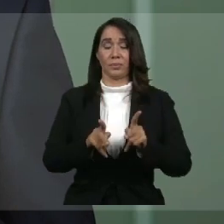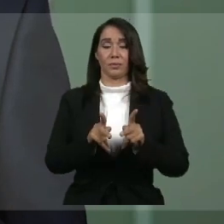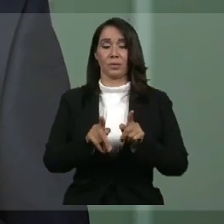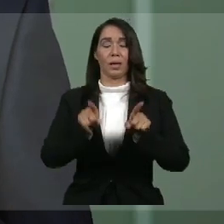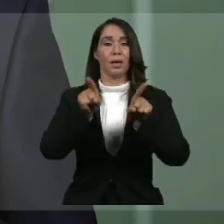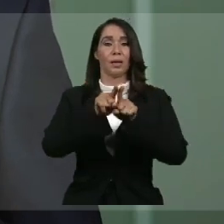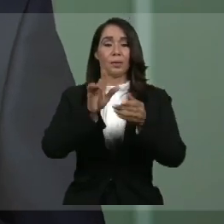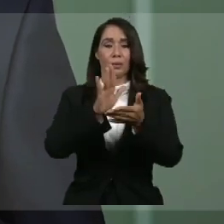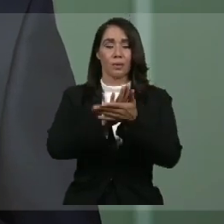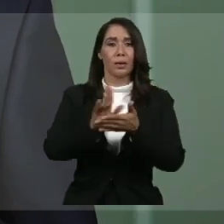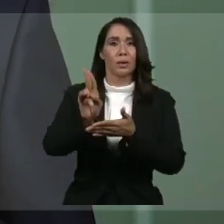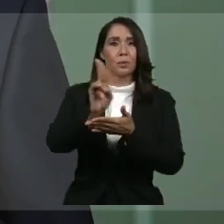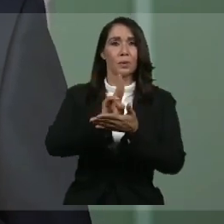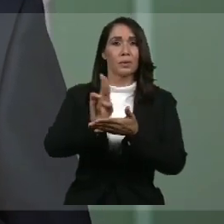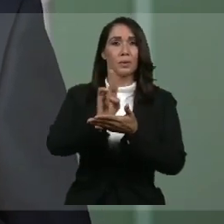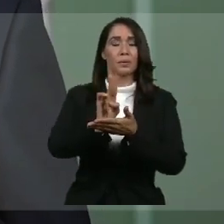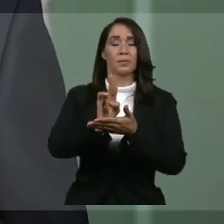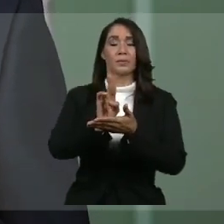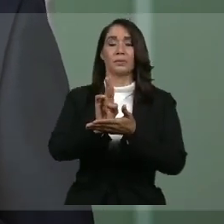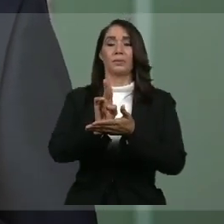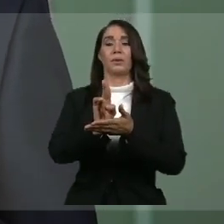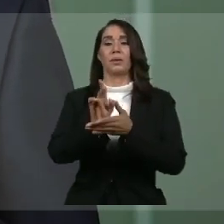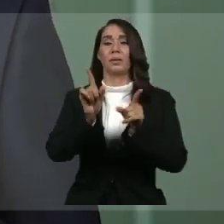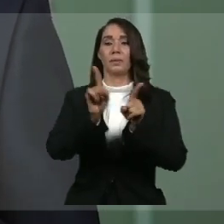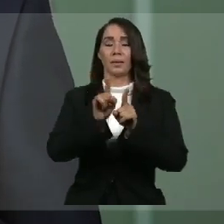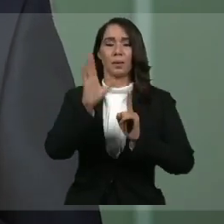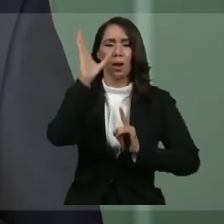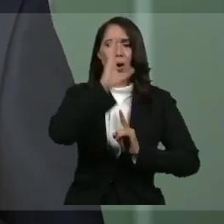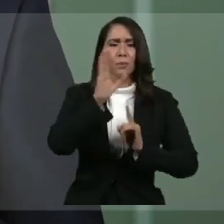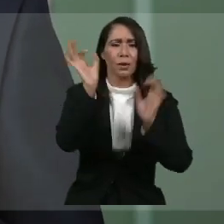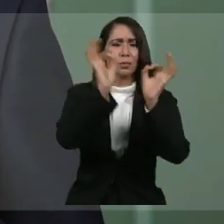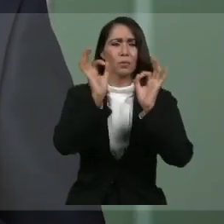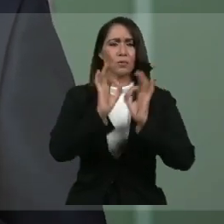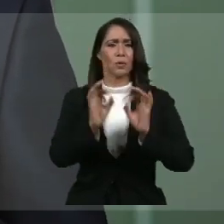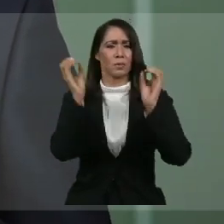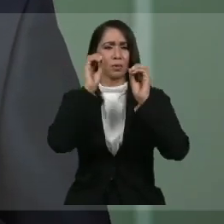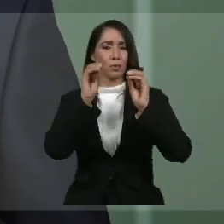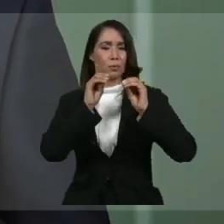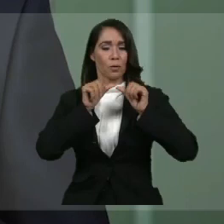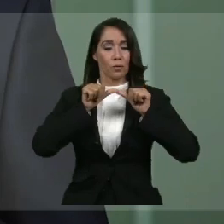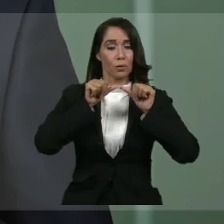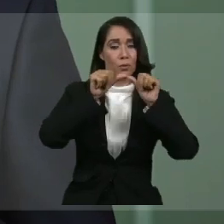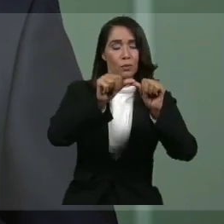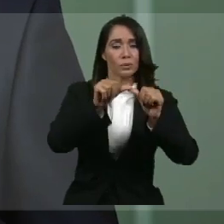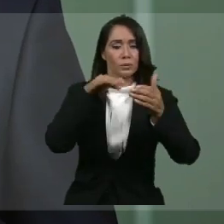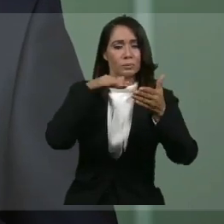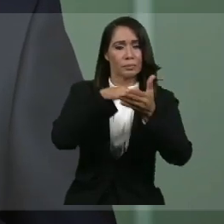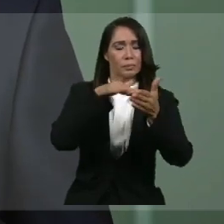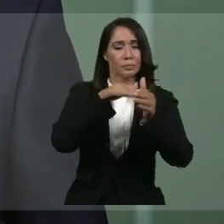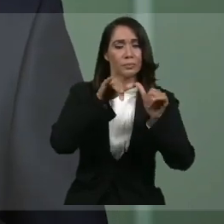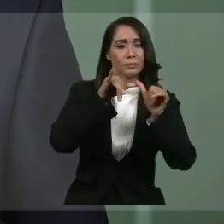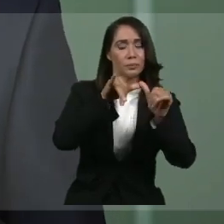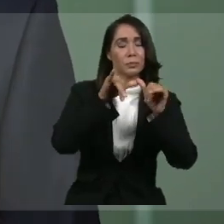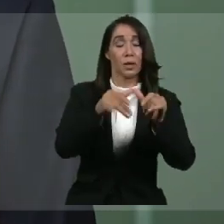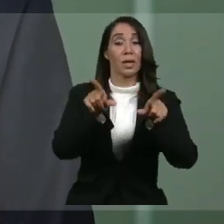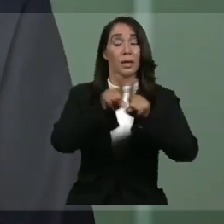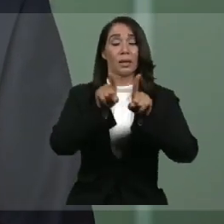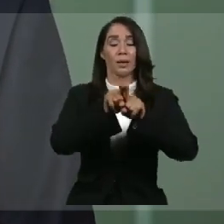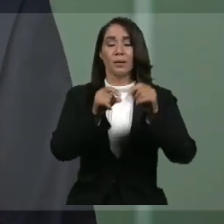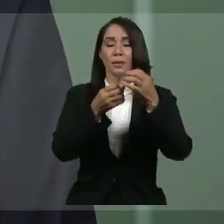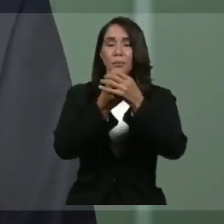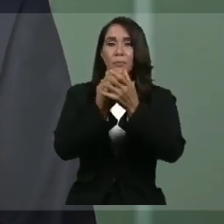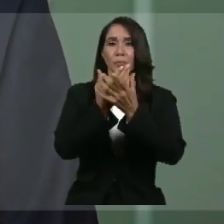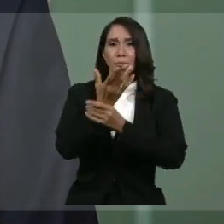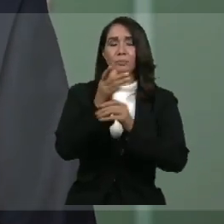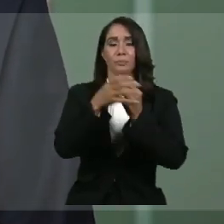nuestras universidades y a nuestros emprendedores buscando formas innovadoras de fabricar material sanitario a la medida de